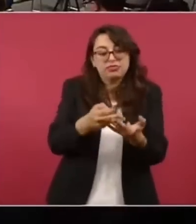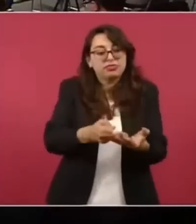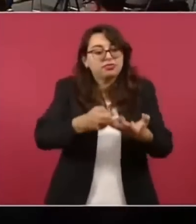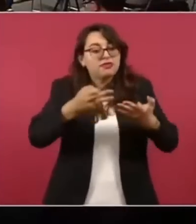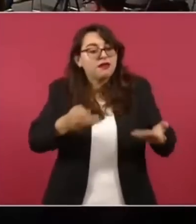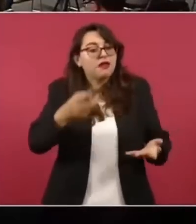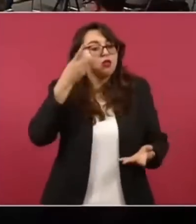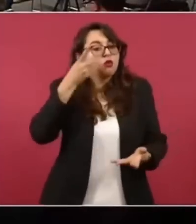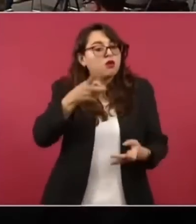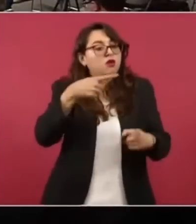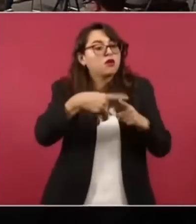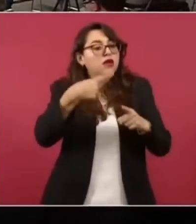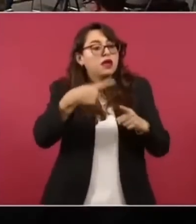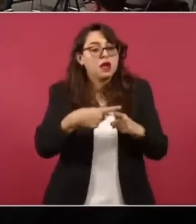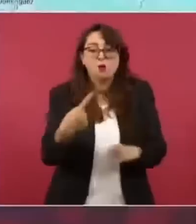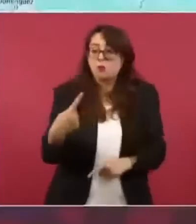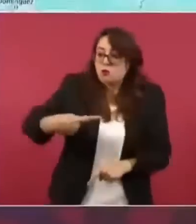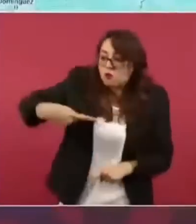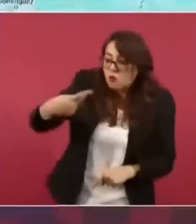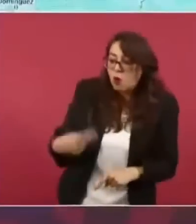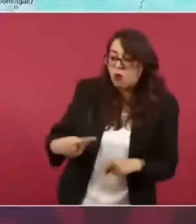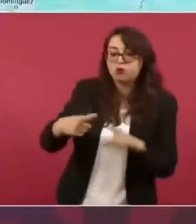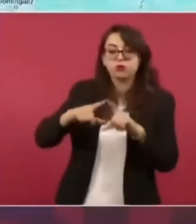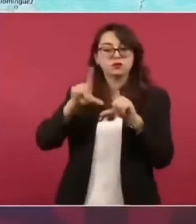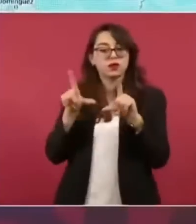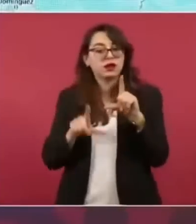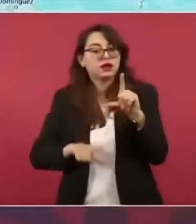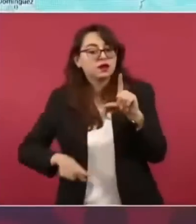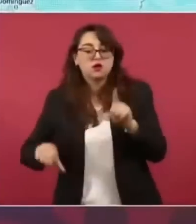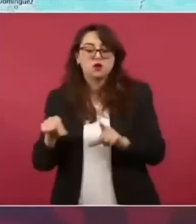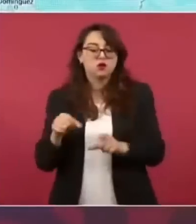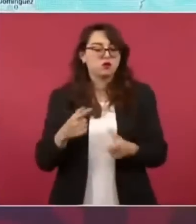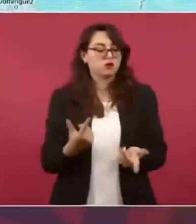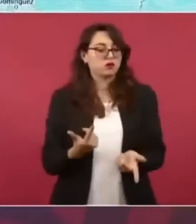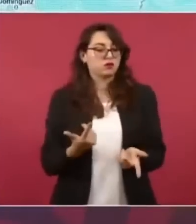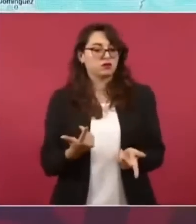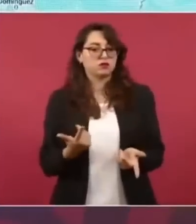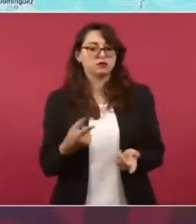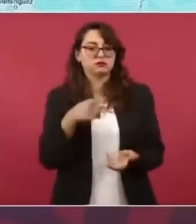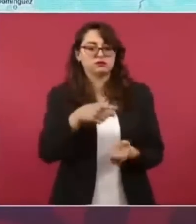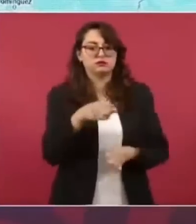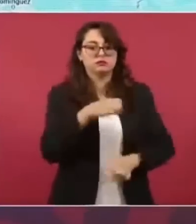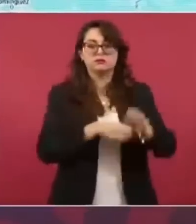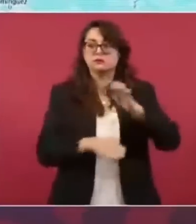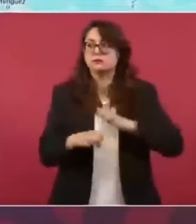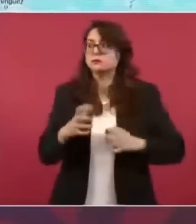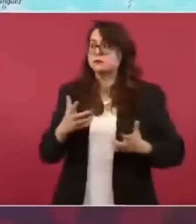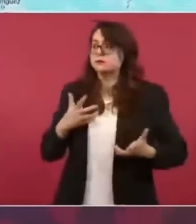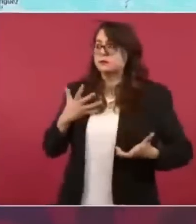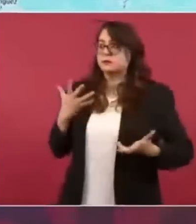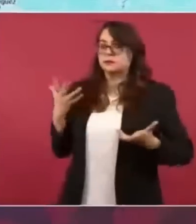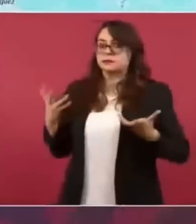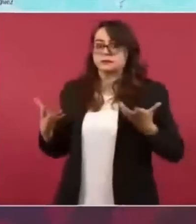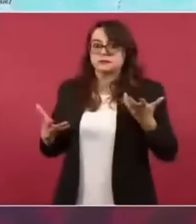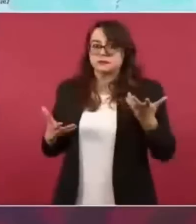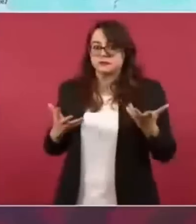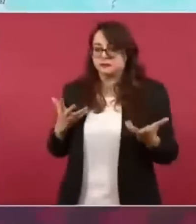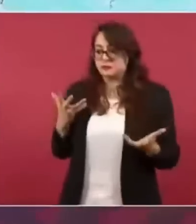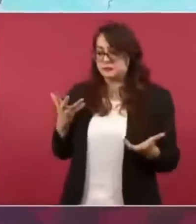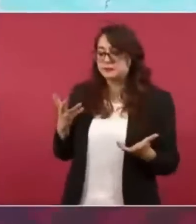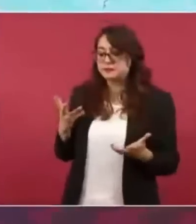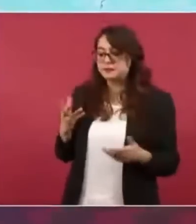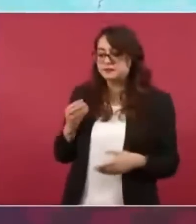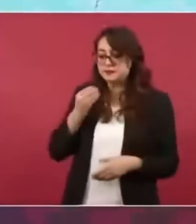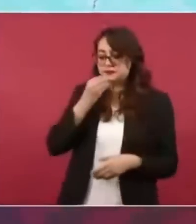entonces ya estaba pues a punto de firmarse el